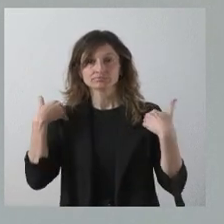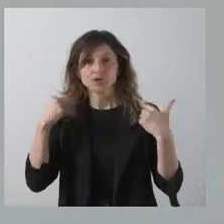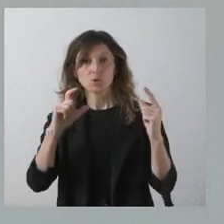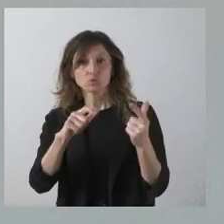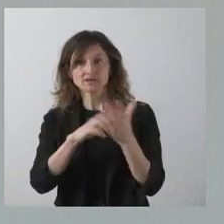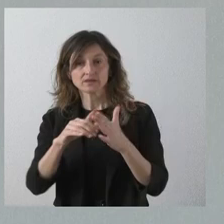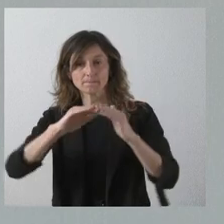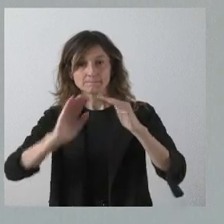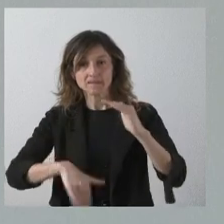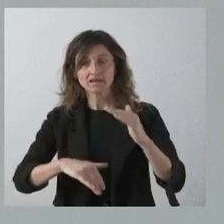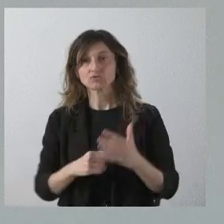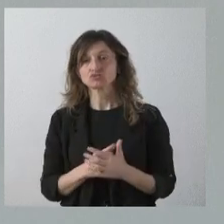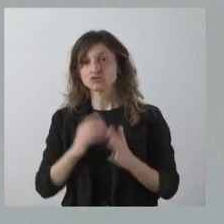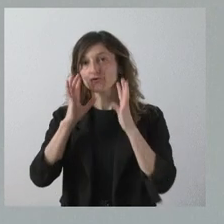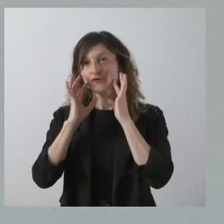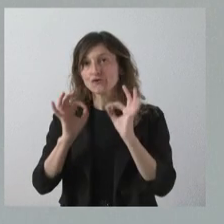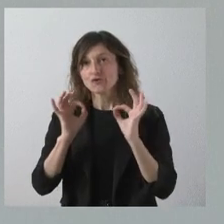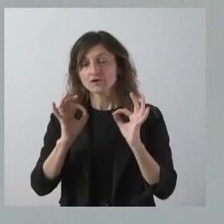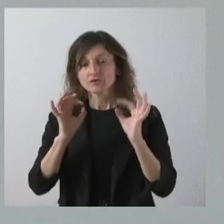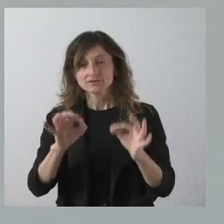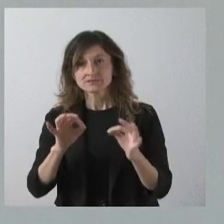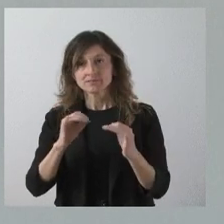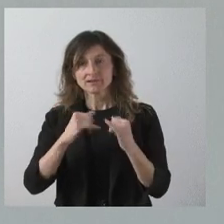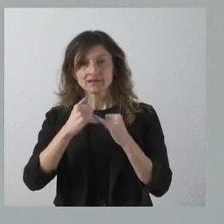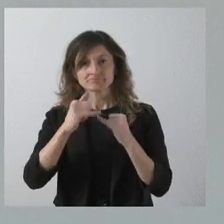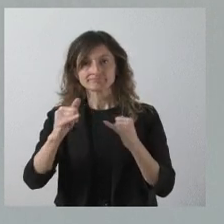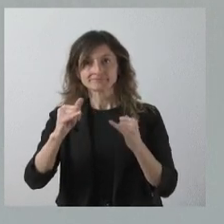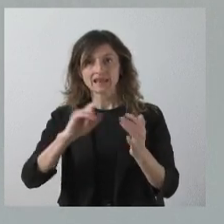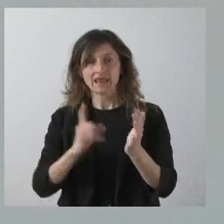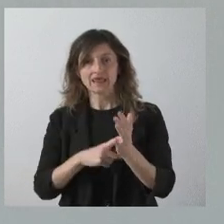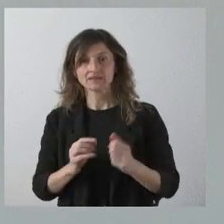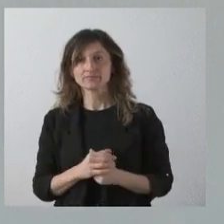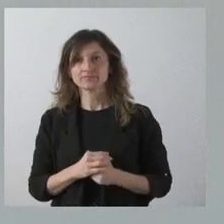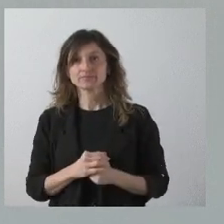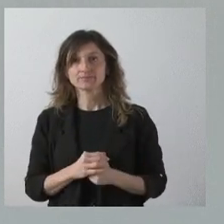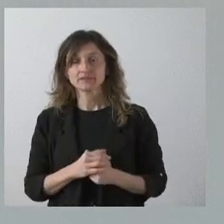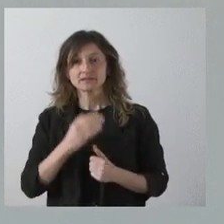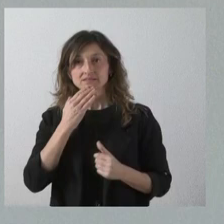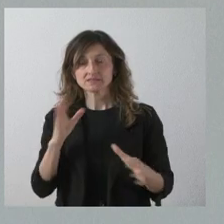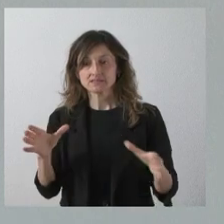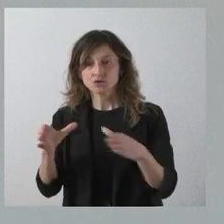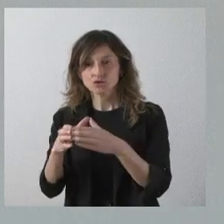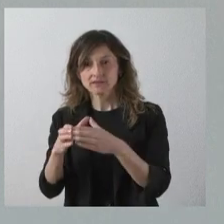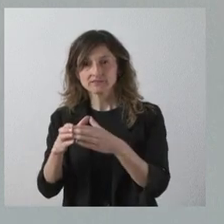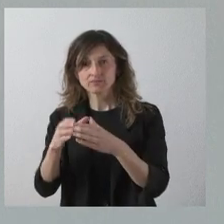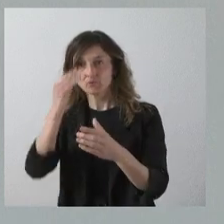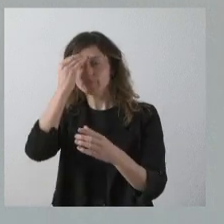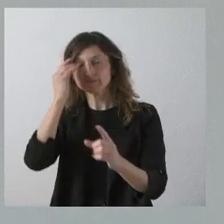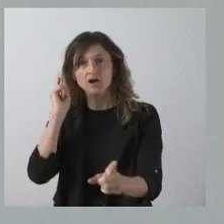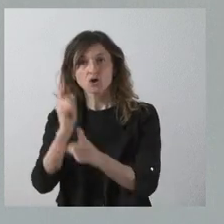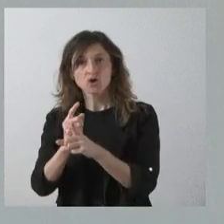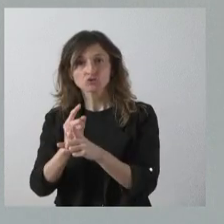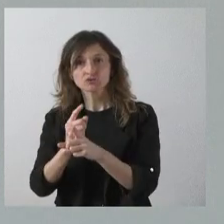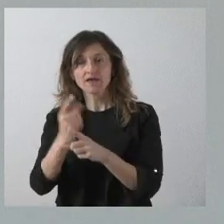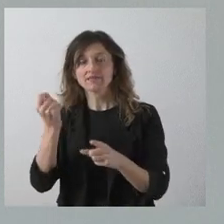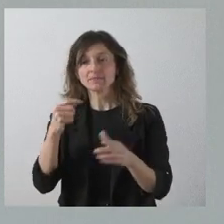León, que son las de menor tamaño, lógicamente siempre nos abordamos por la vía de la ley. En la medida en que haya algún colectivo que tenga una visión contraria a esta instalación, pues